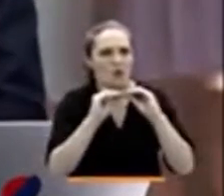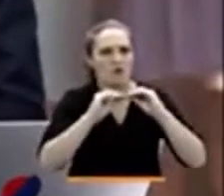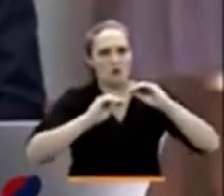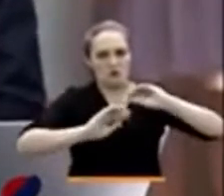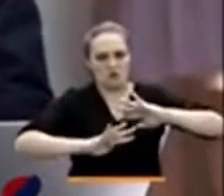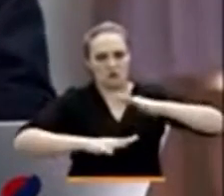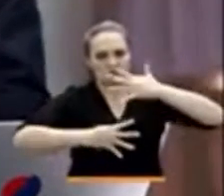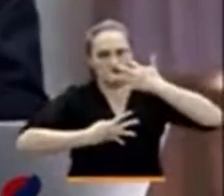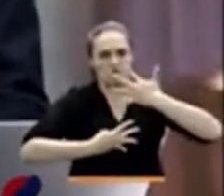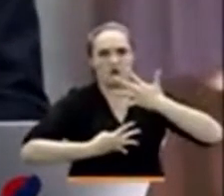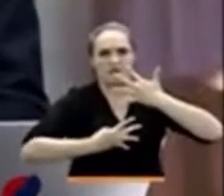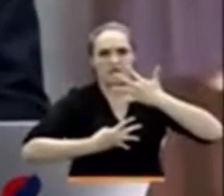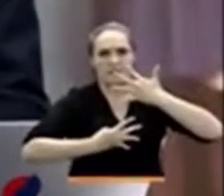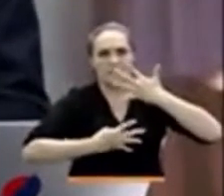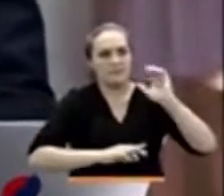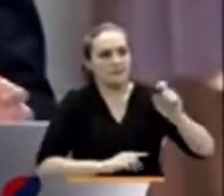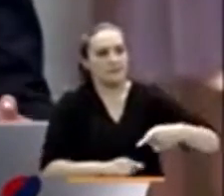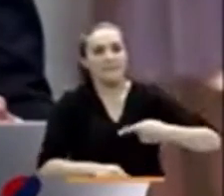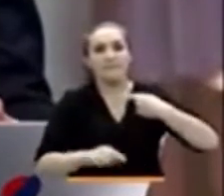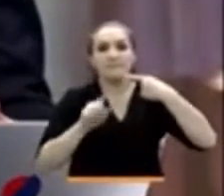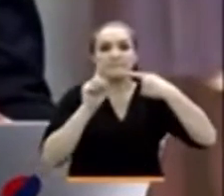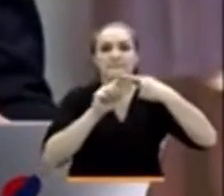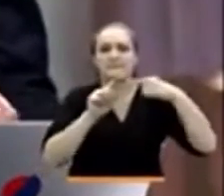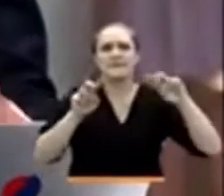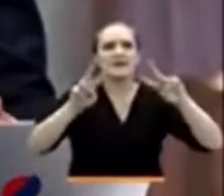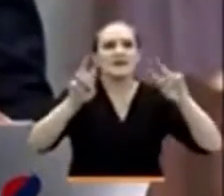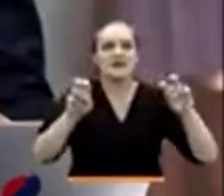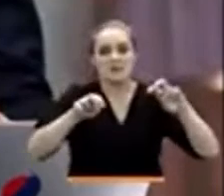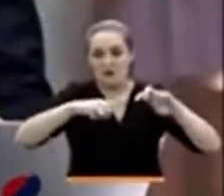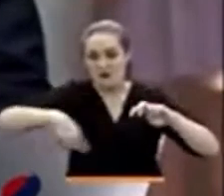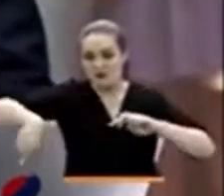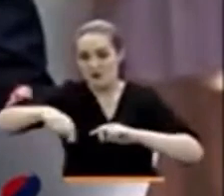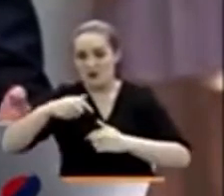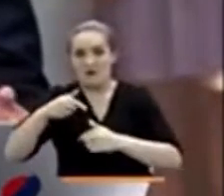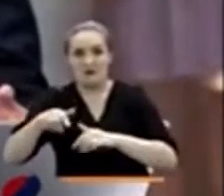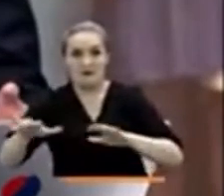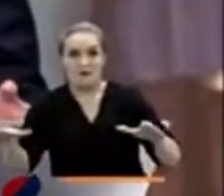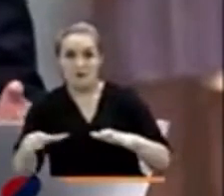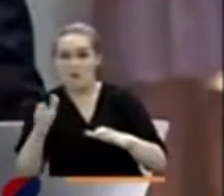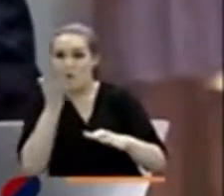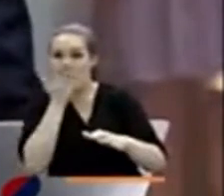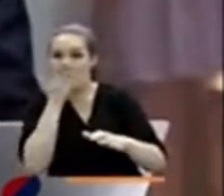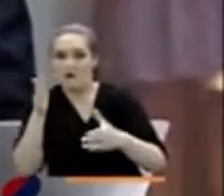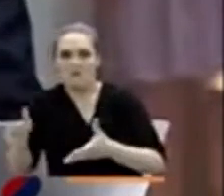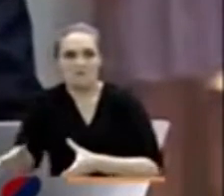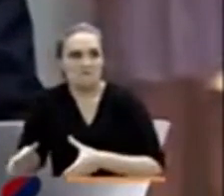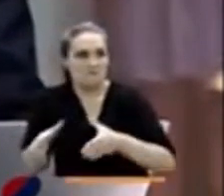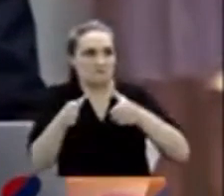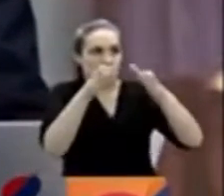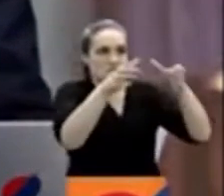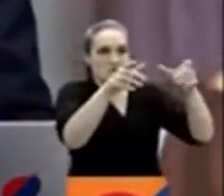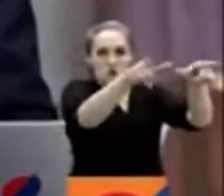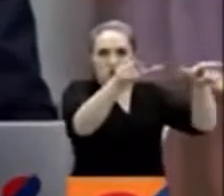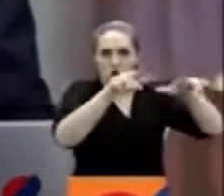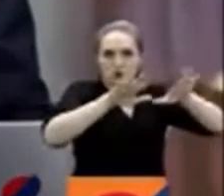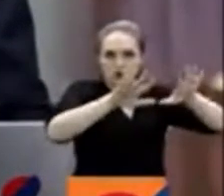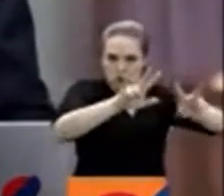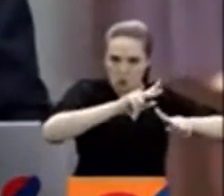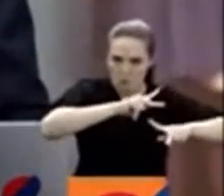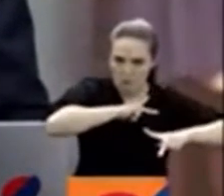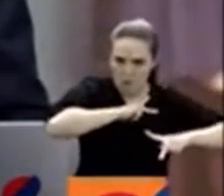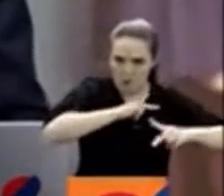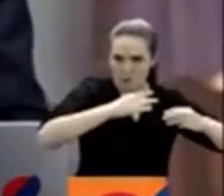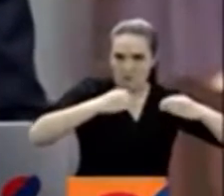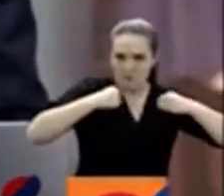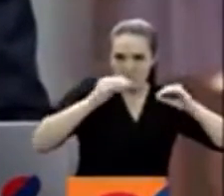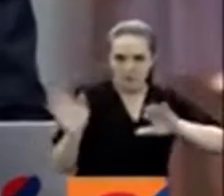Uno de ellos es el retorno a sus tierras con garantías laborales y educación. El puesto de mando unificado para tratar el tema estará instalado